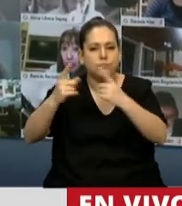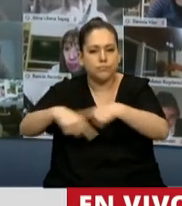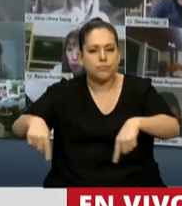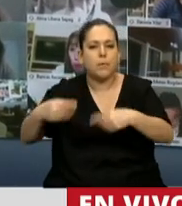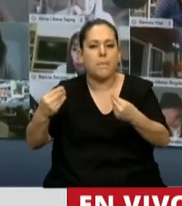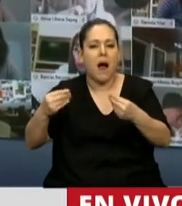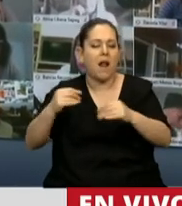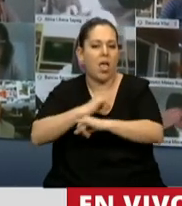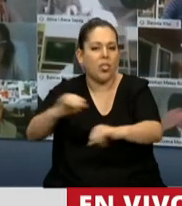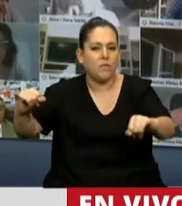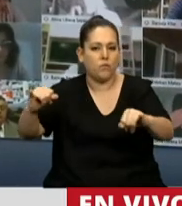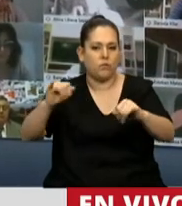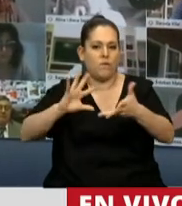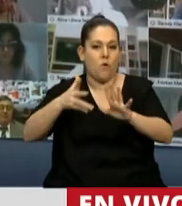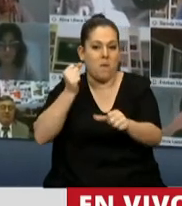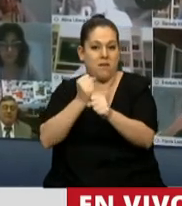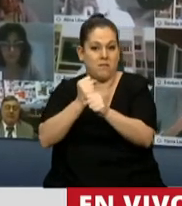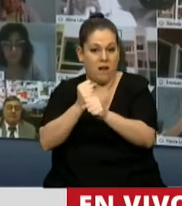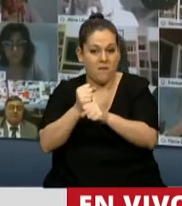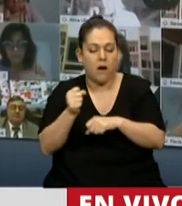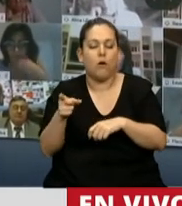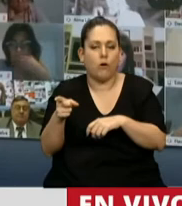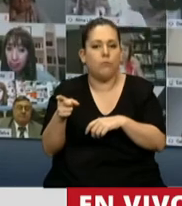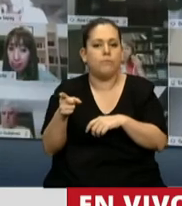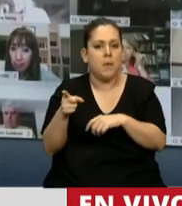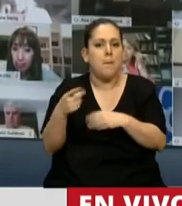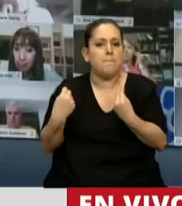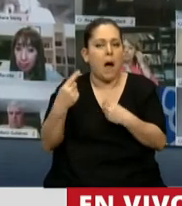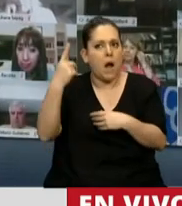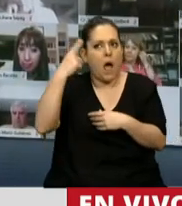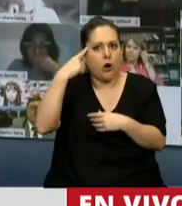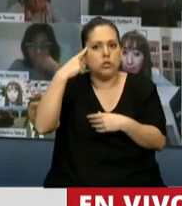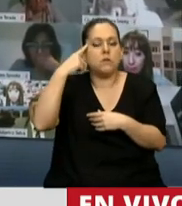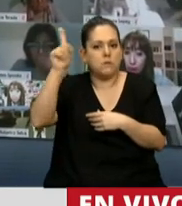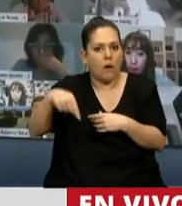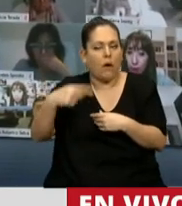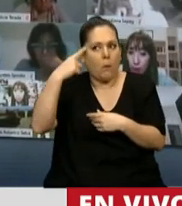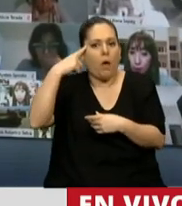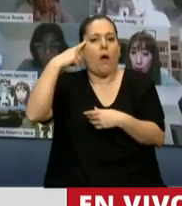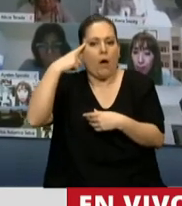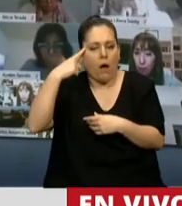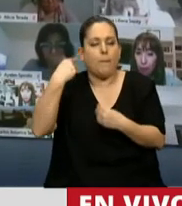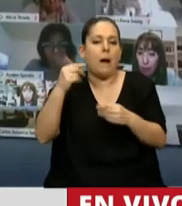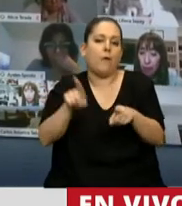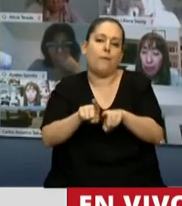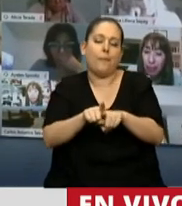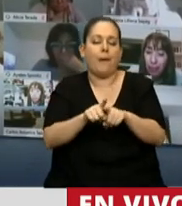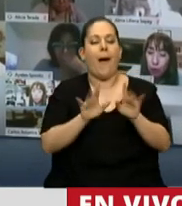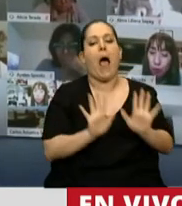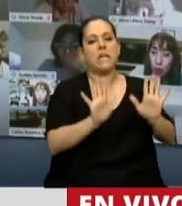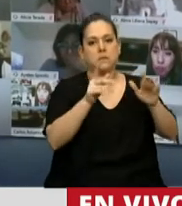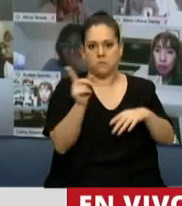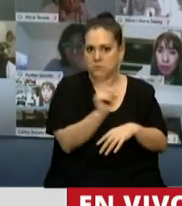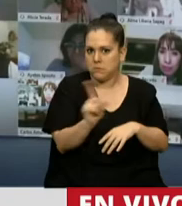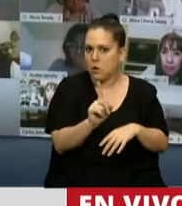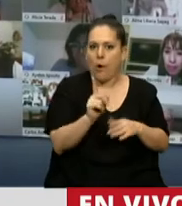difundir estas interfaces que servirán para concientizar y para que no se naturalice la